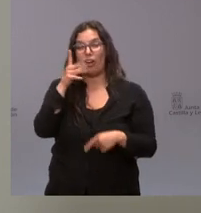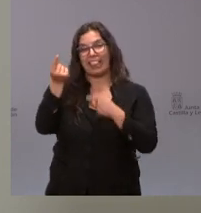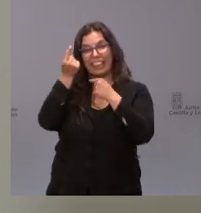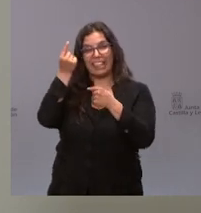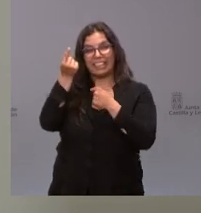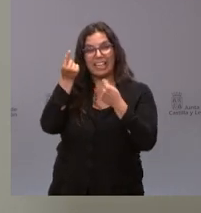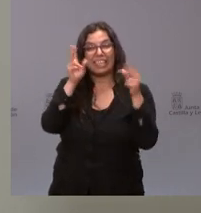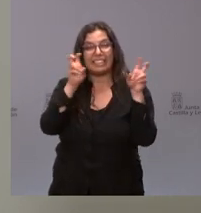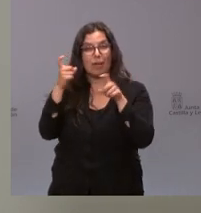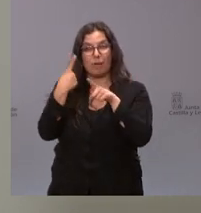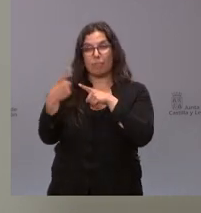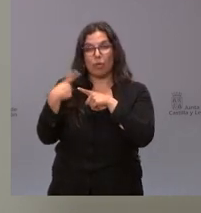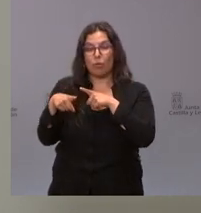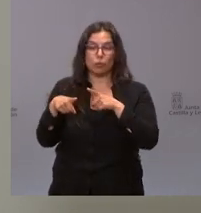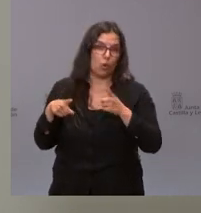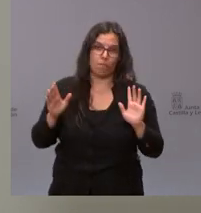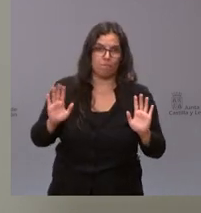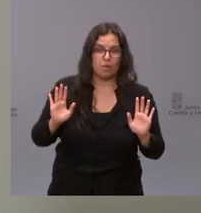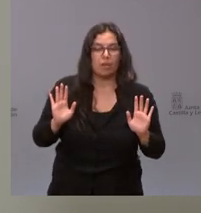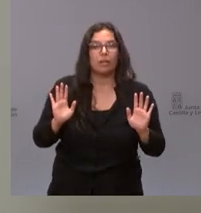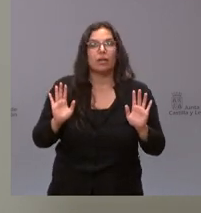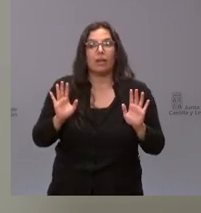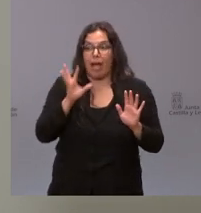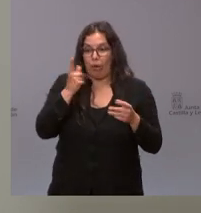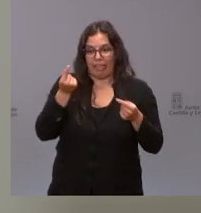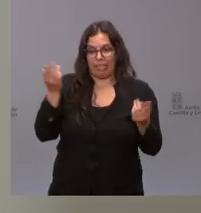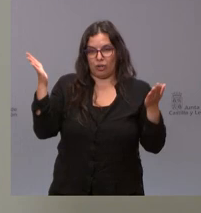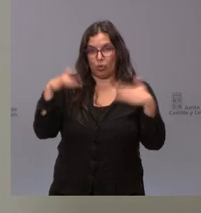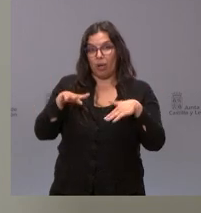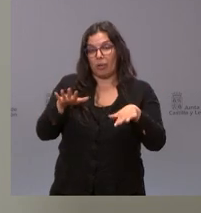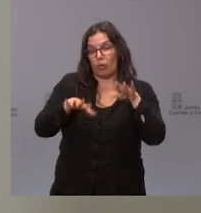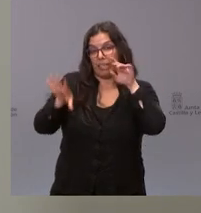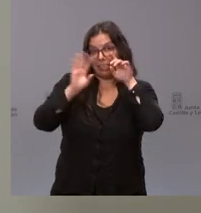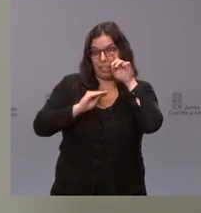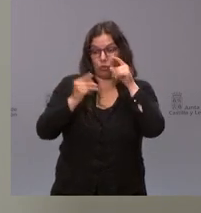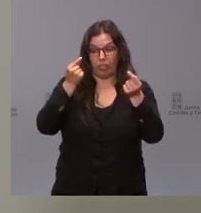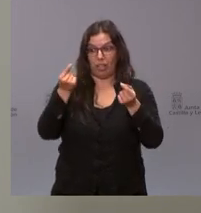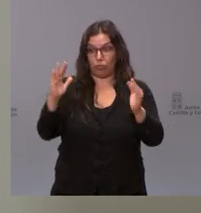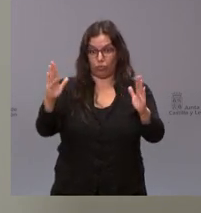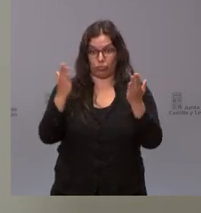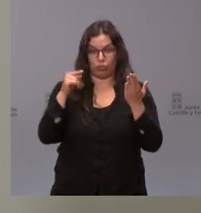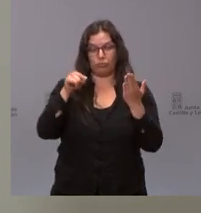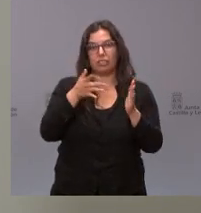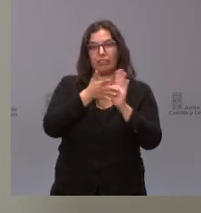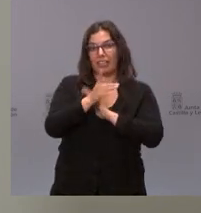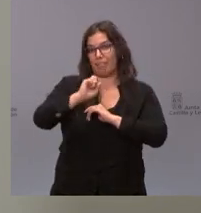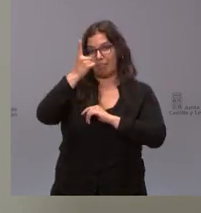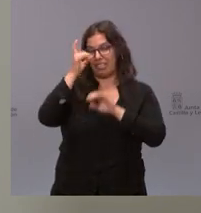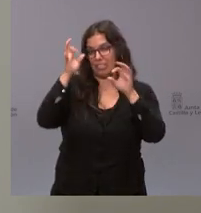de cuáles son los productos que exportemos pero básicamente vengo a entender que el material del automóvil